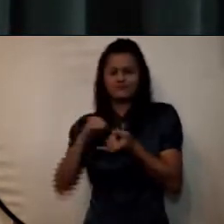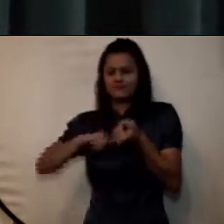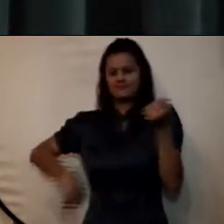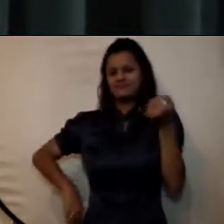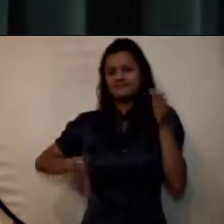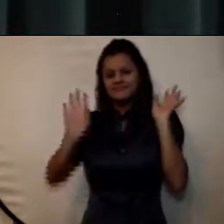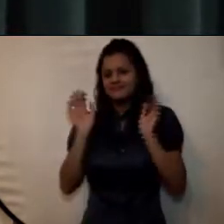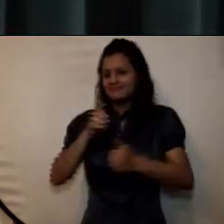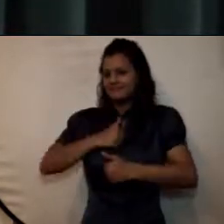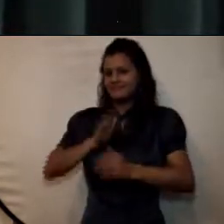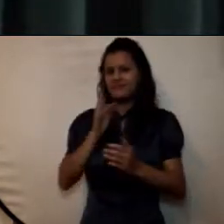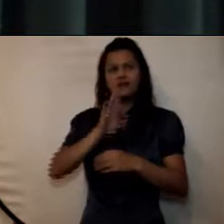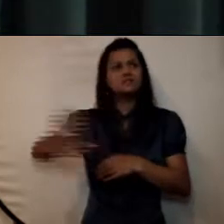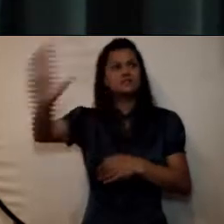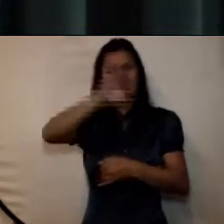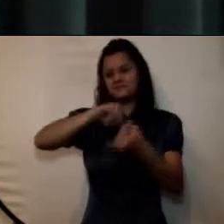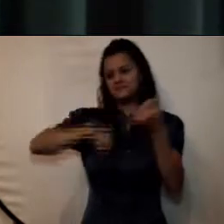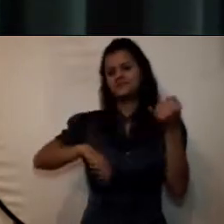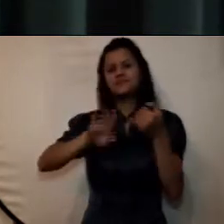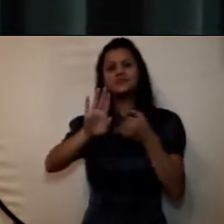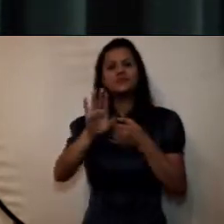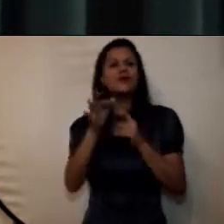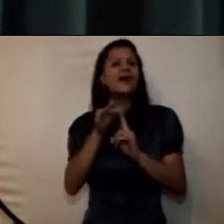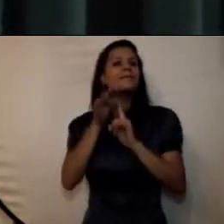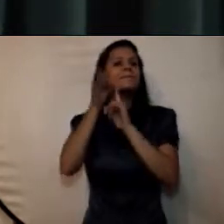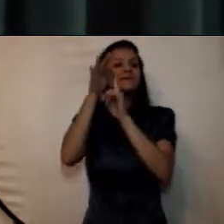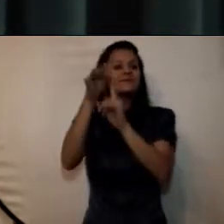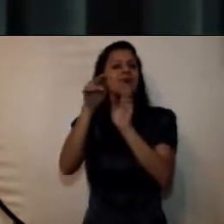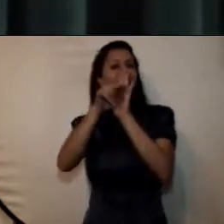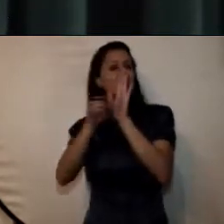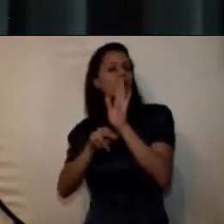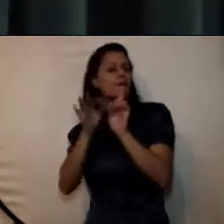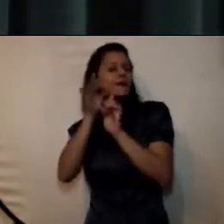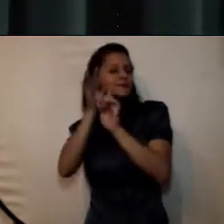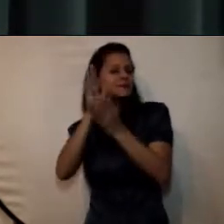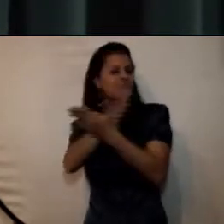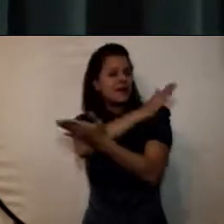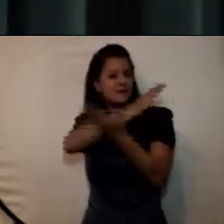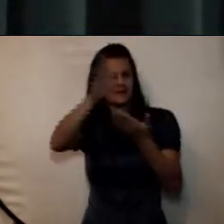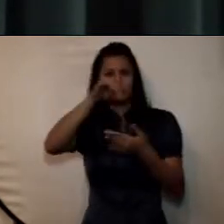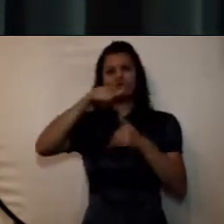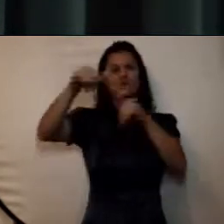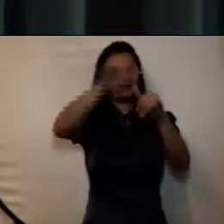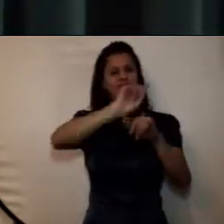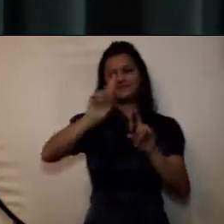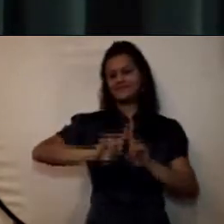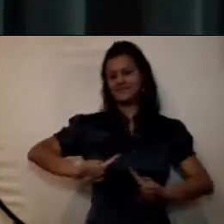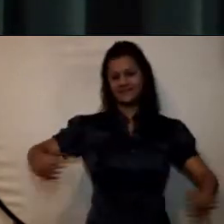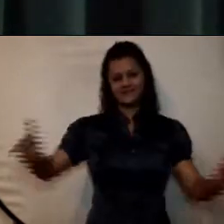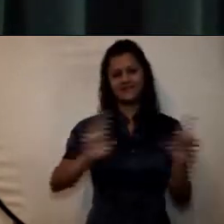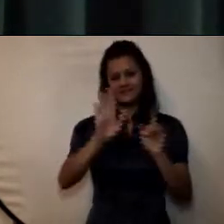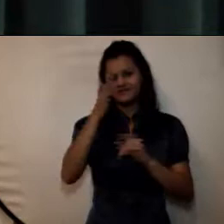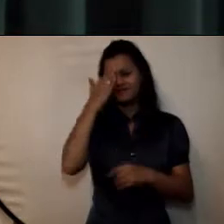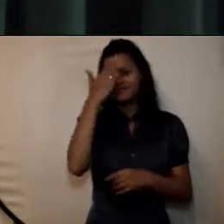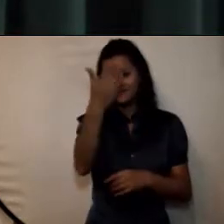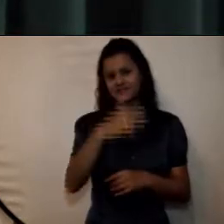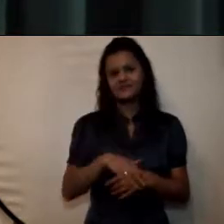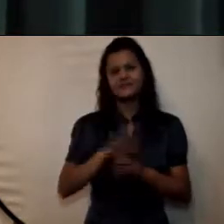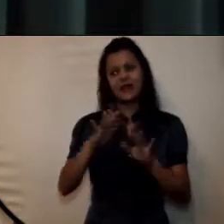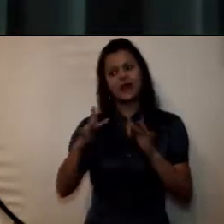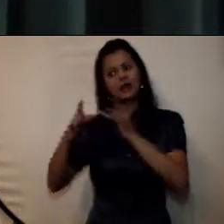orgánico especial con un objetivo principal que está estipulado en el estatuto general y corresponde a la docencia la investigación y la extensión